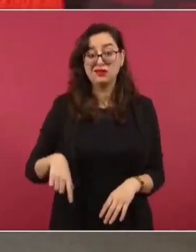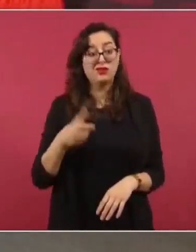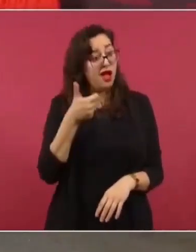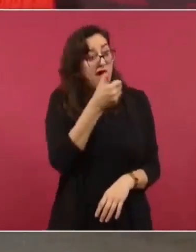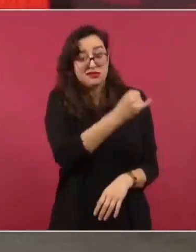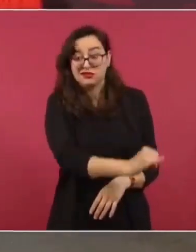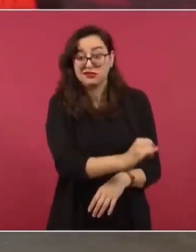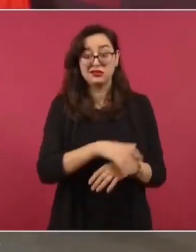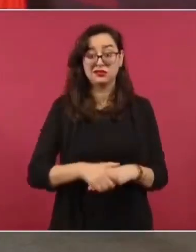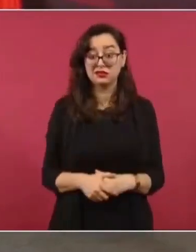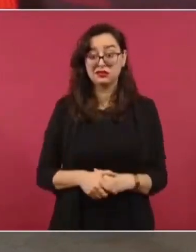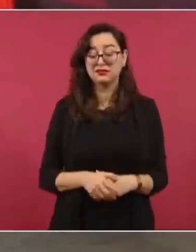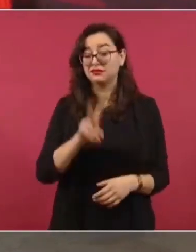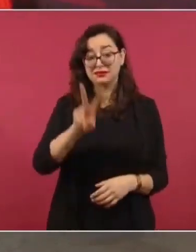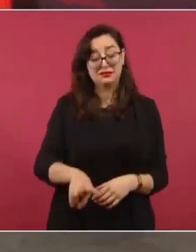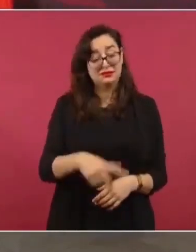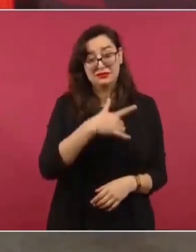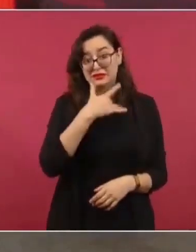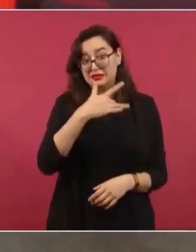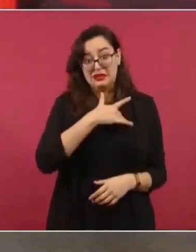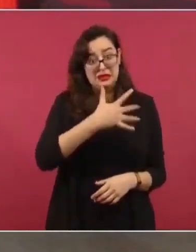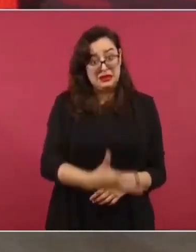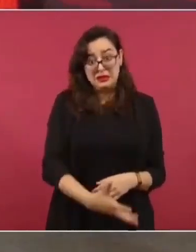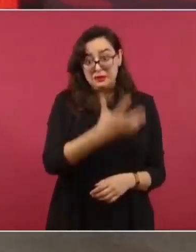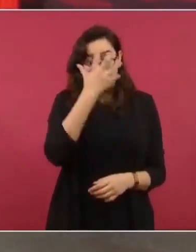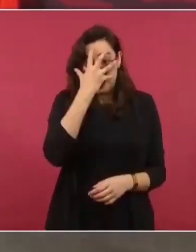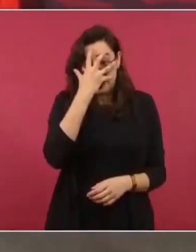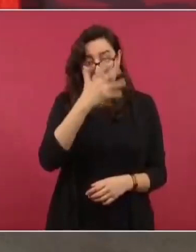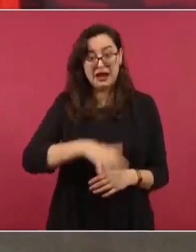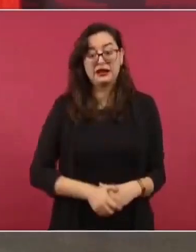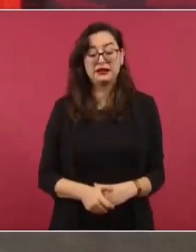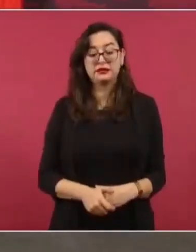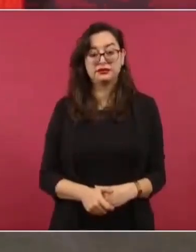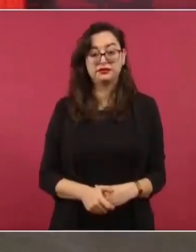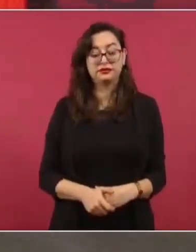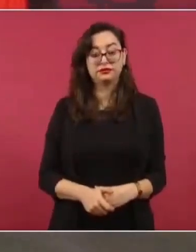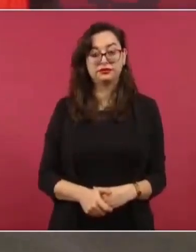una vergüenza que en los dos sexenios